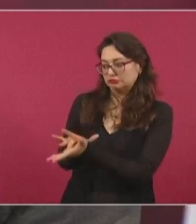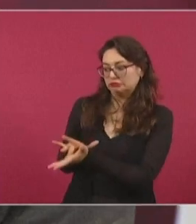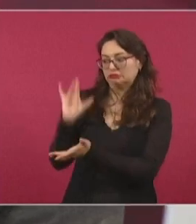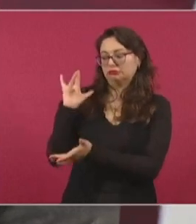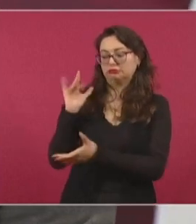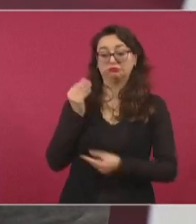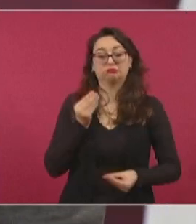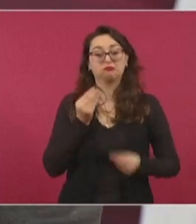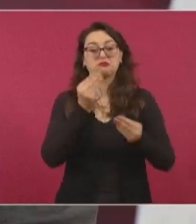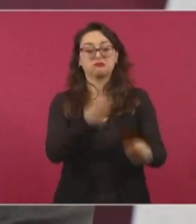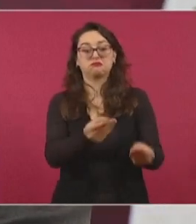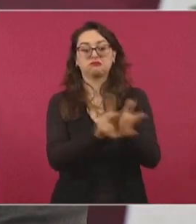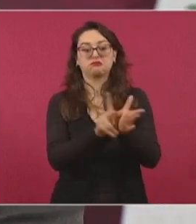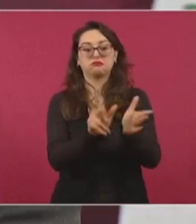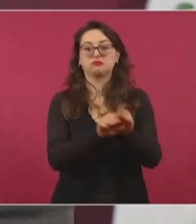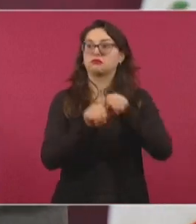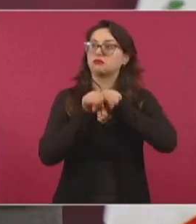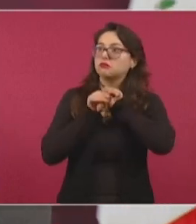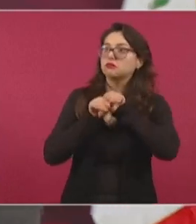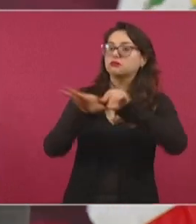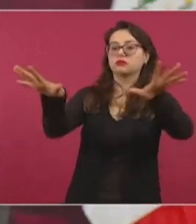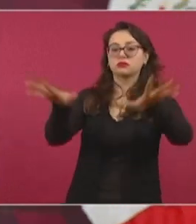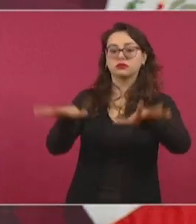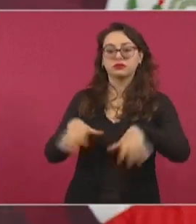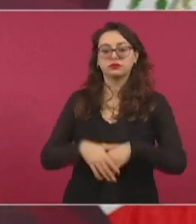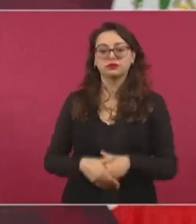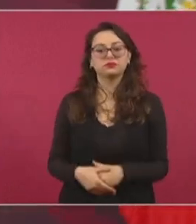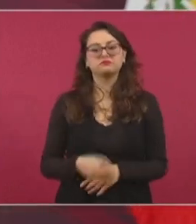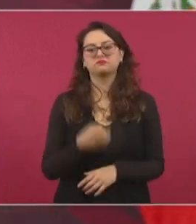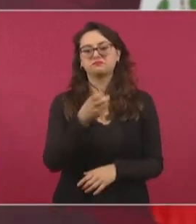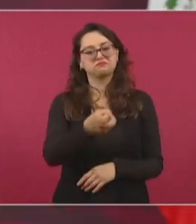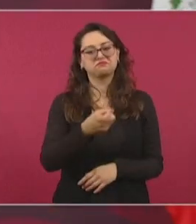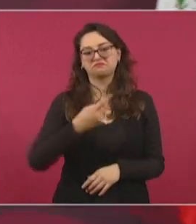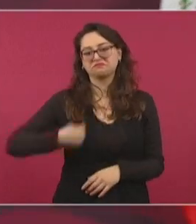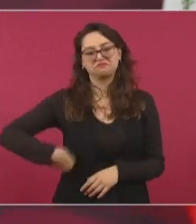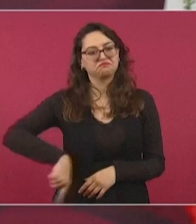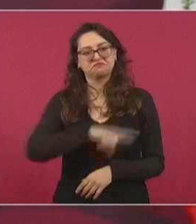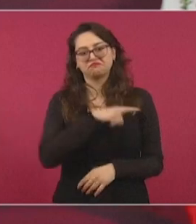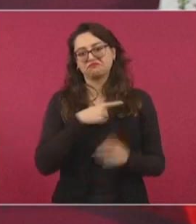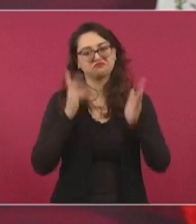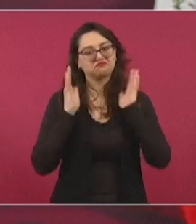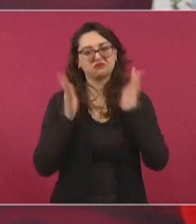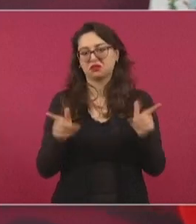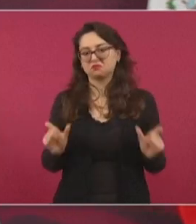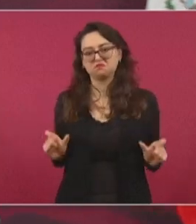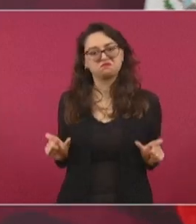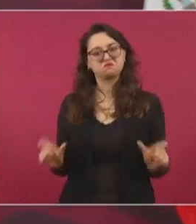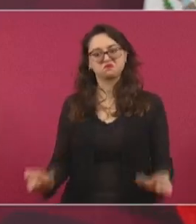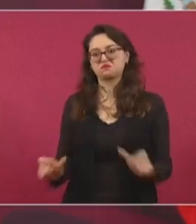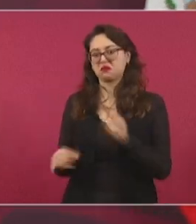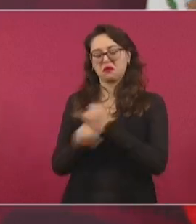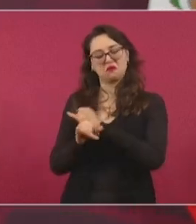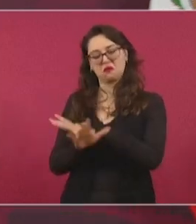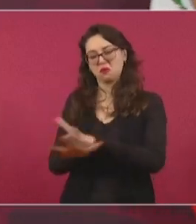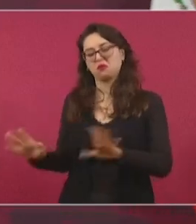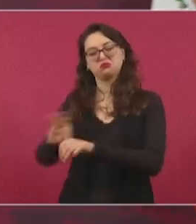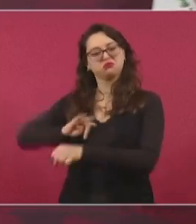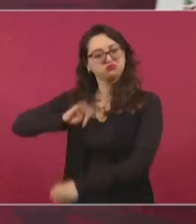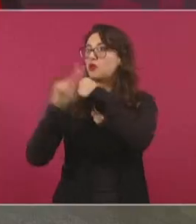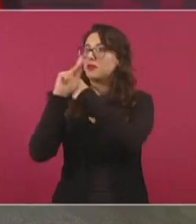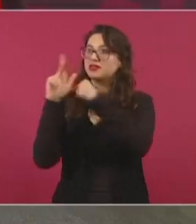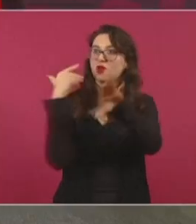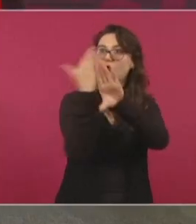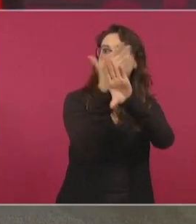la rivalidad existente entre ambos organismos y menoscabar su capacidad para llevar a cabo operaciones conjuntas. En